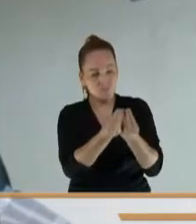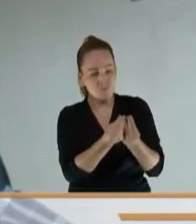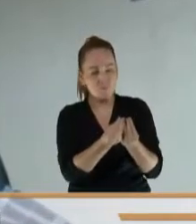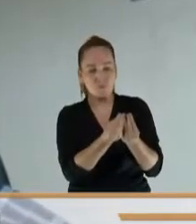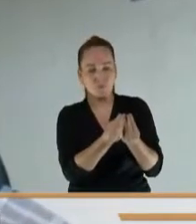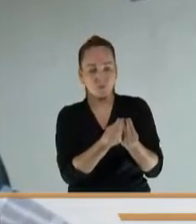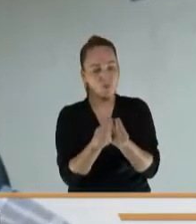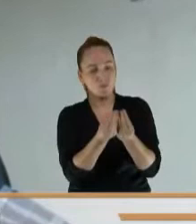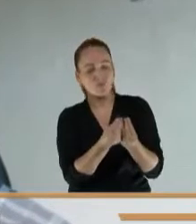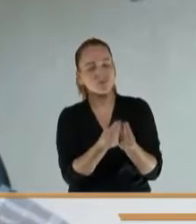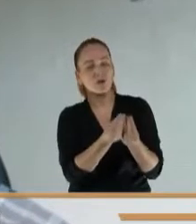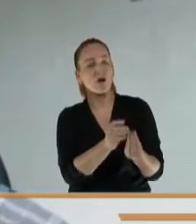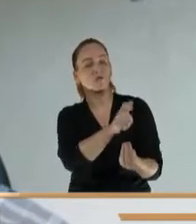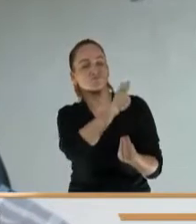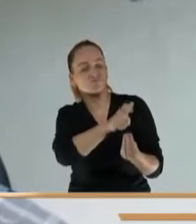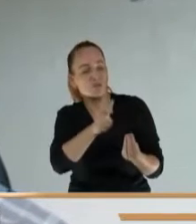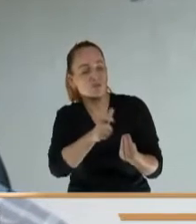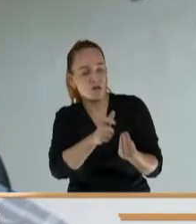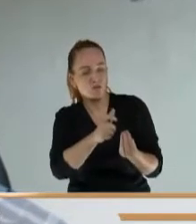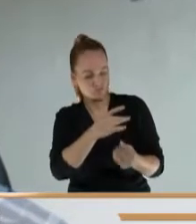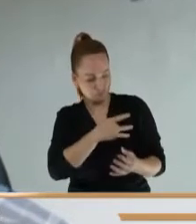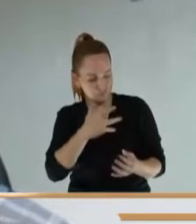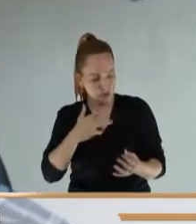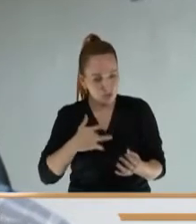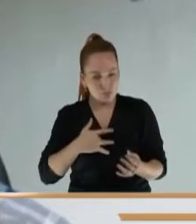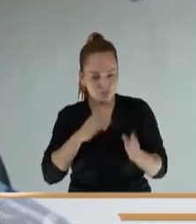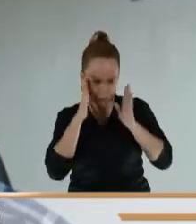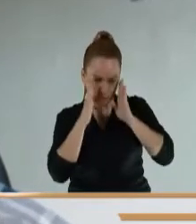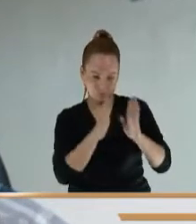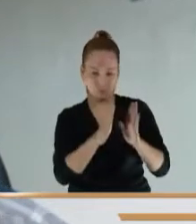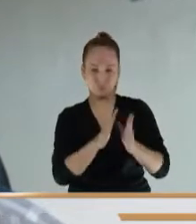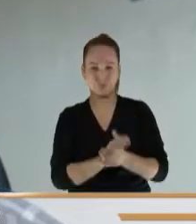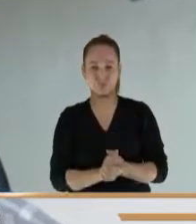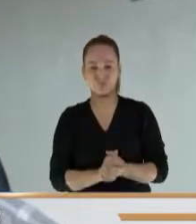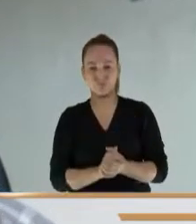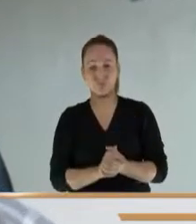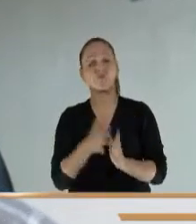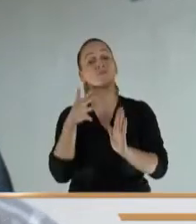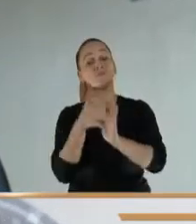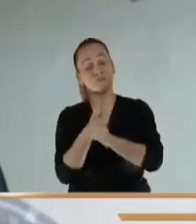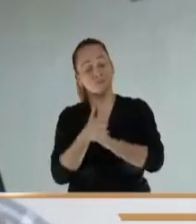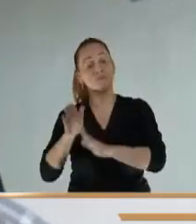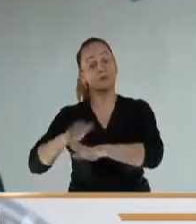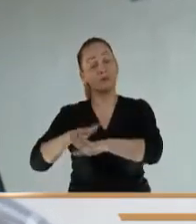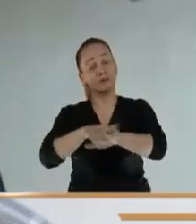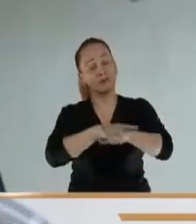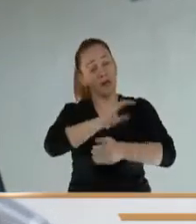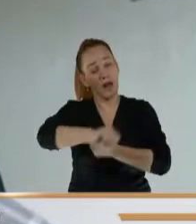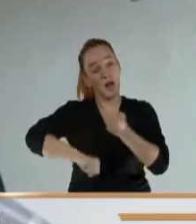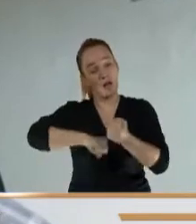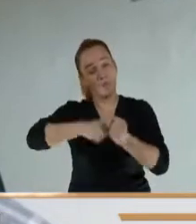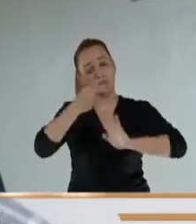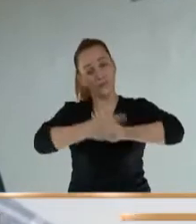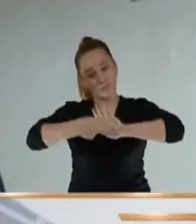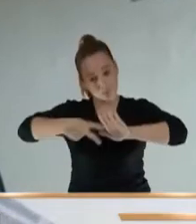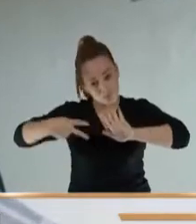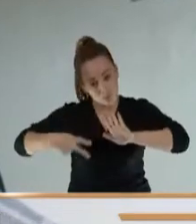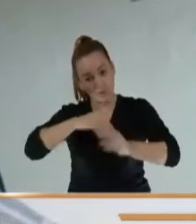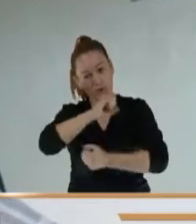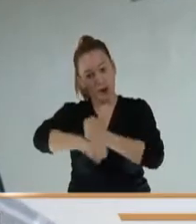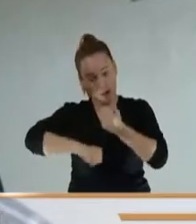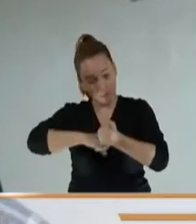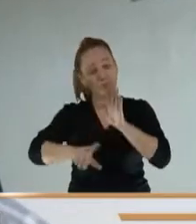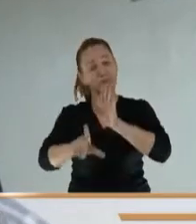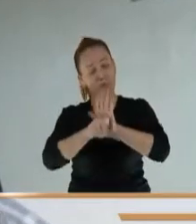los concejales del país. Expresar que esto tiene respaldo constitucional, esto tiene respaldo